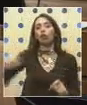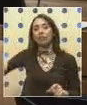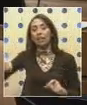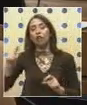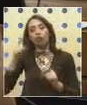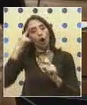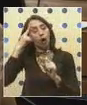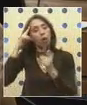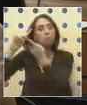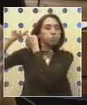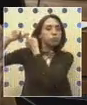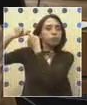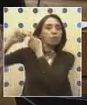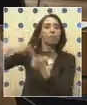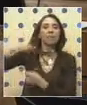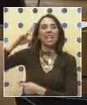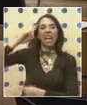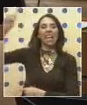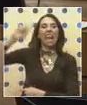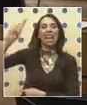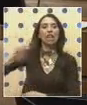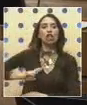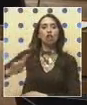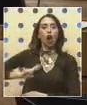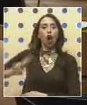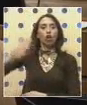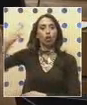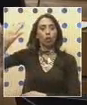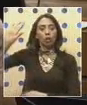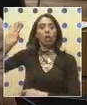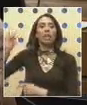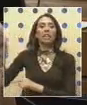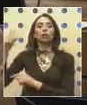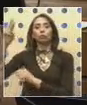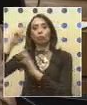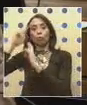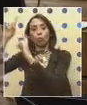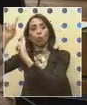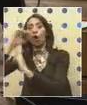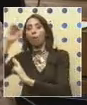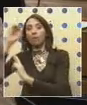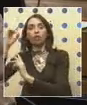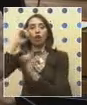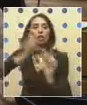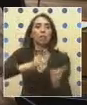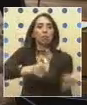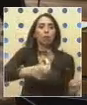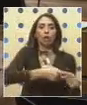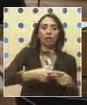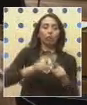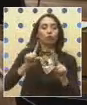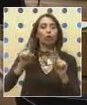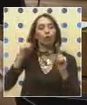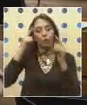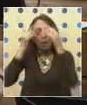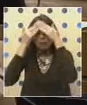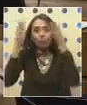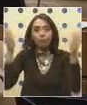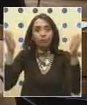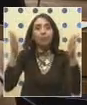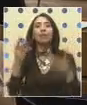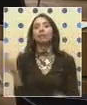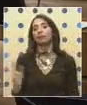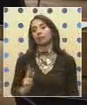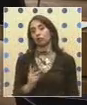convicciones religiosas y que no tratan de imponer ese criterio al resto de la sociedad. Yo quiero señalar, señor